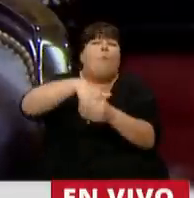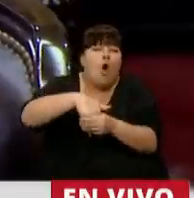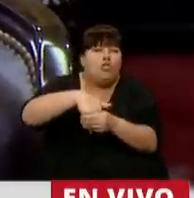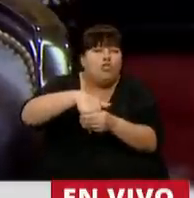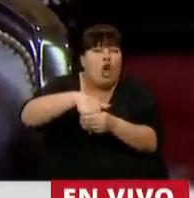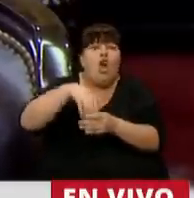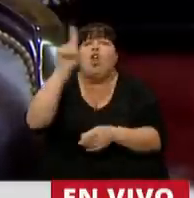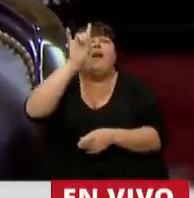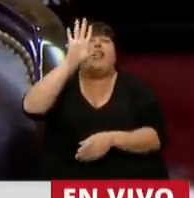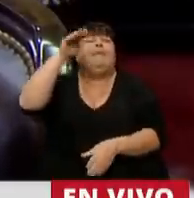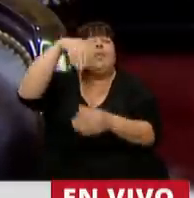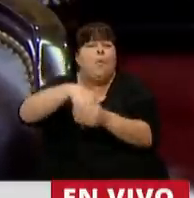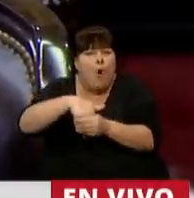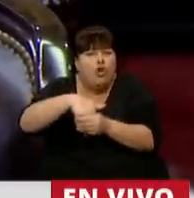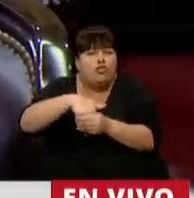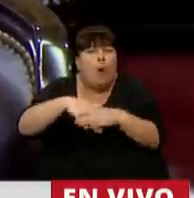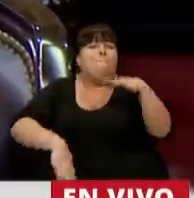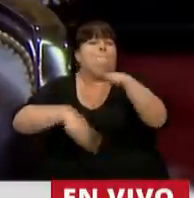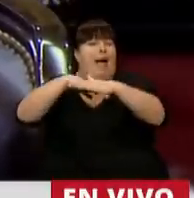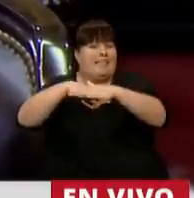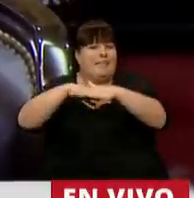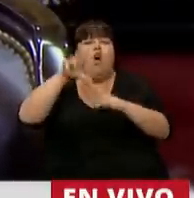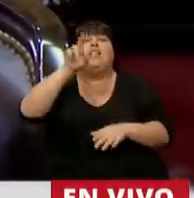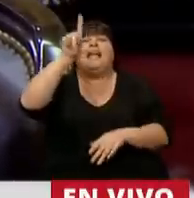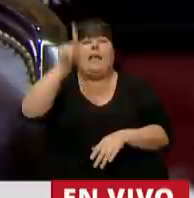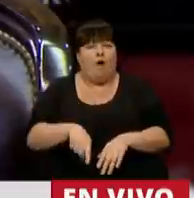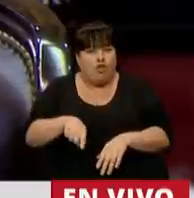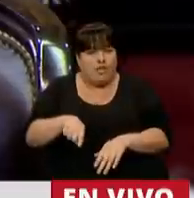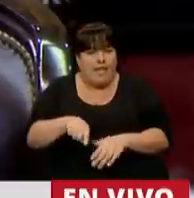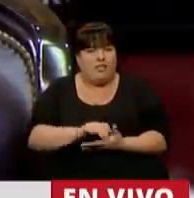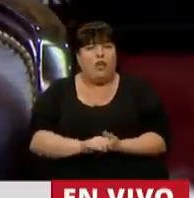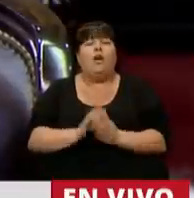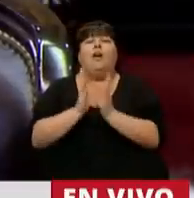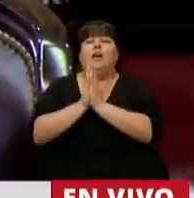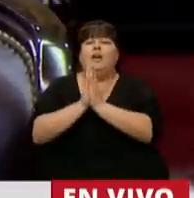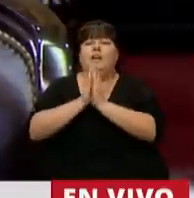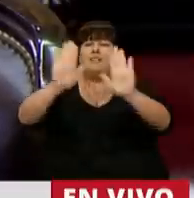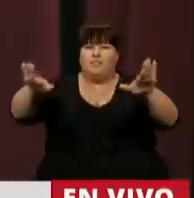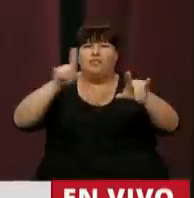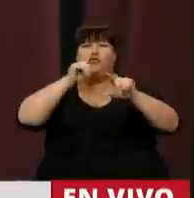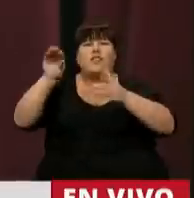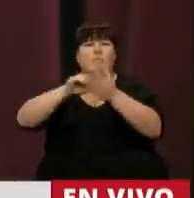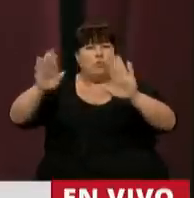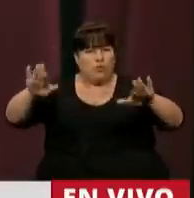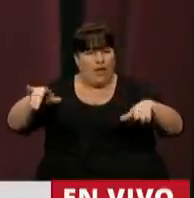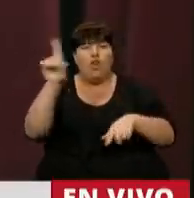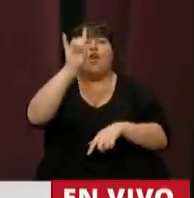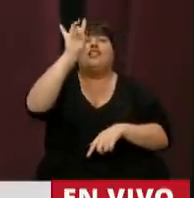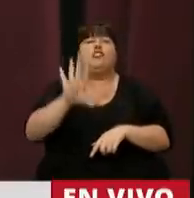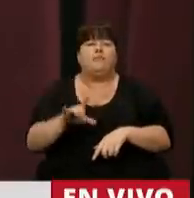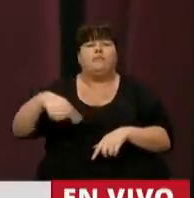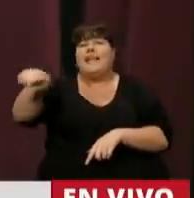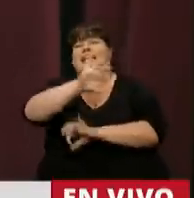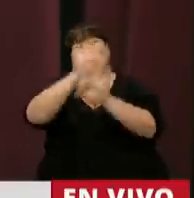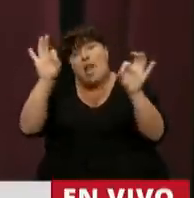no solamente se votó un tope del 30%... Les pido silencio, diputado. No solamente se votó un